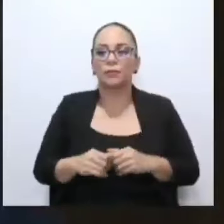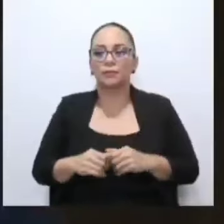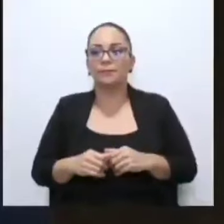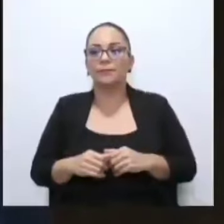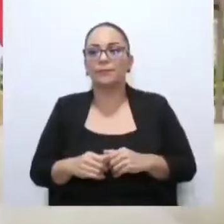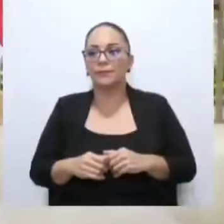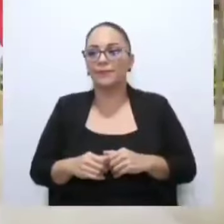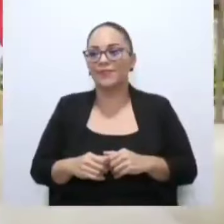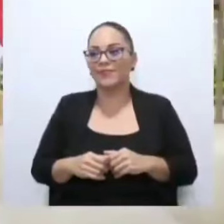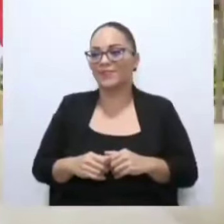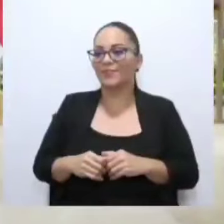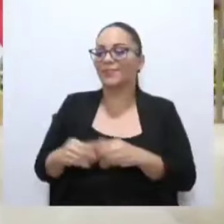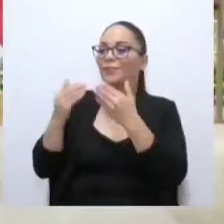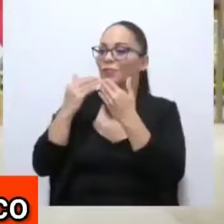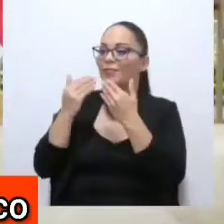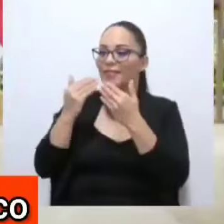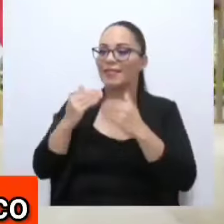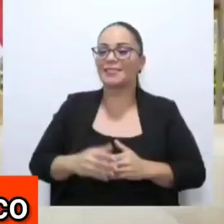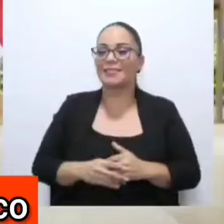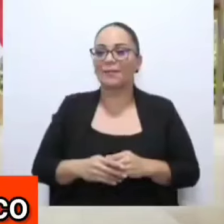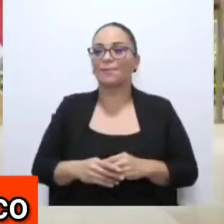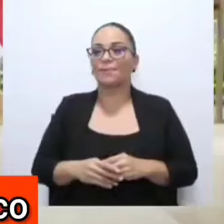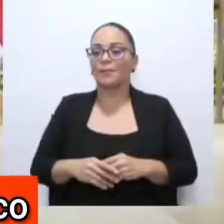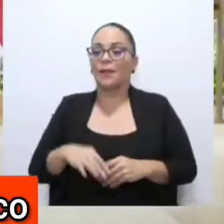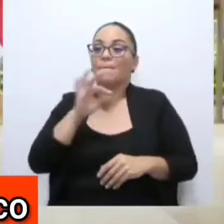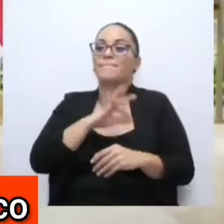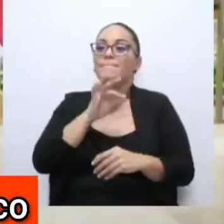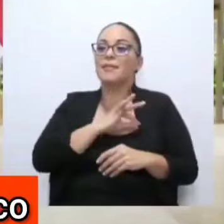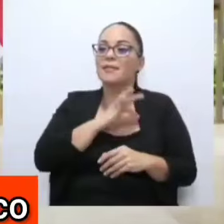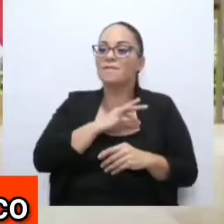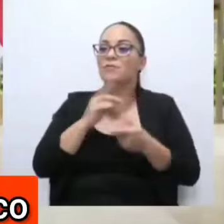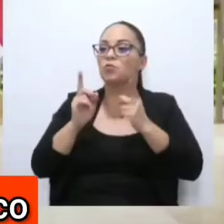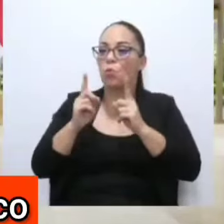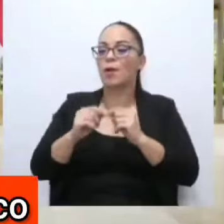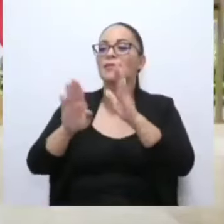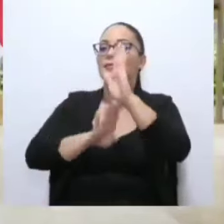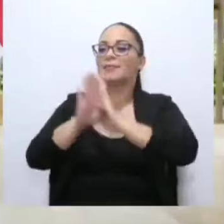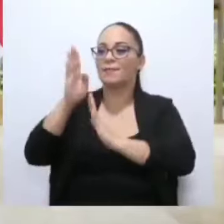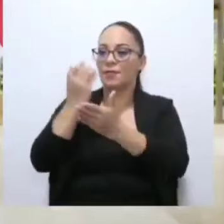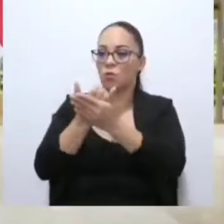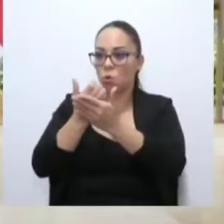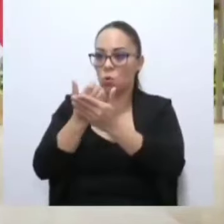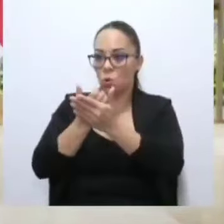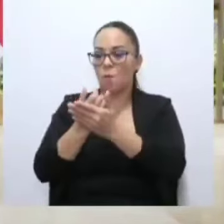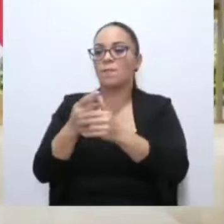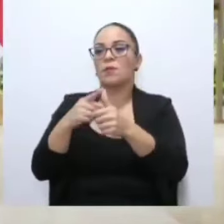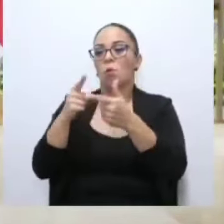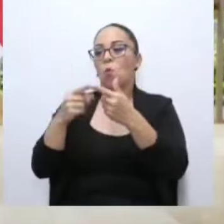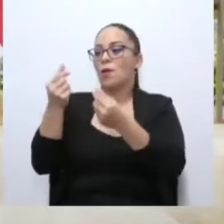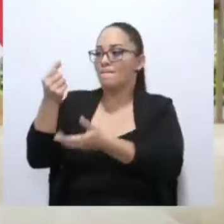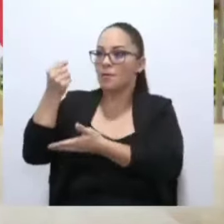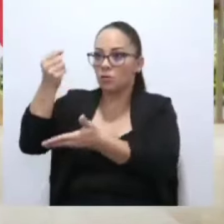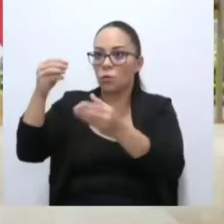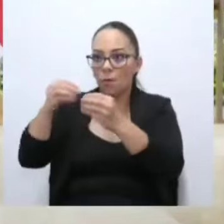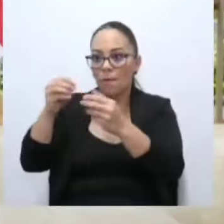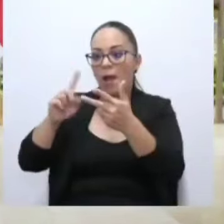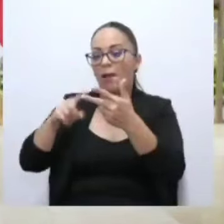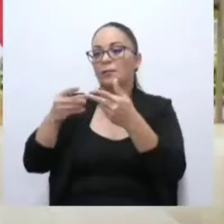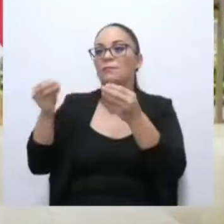Muchas gracias. Los beneficios serían crecimiento económico, más inversión, más empleos,